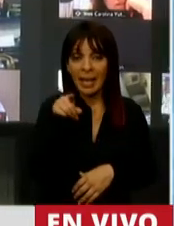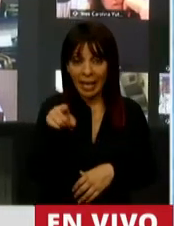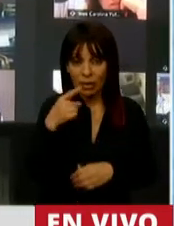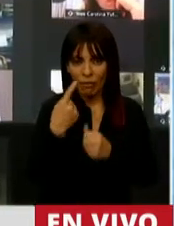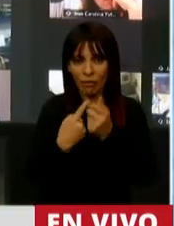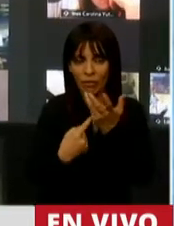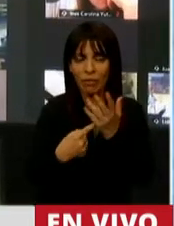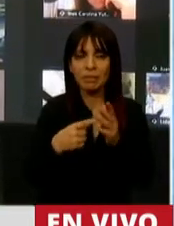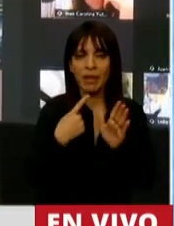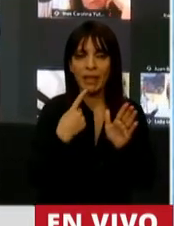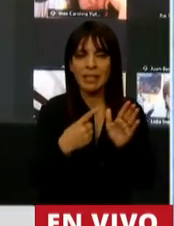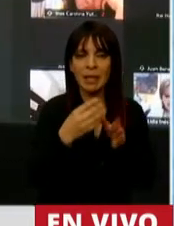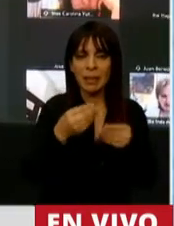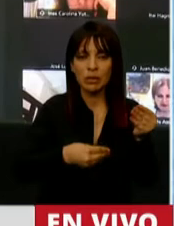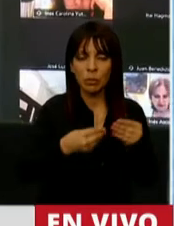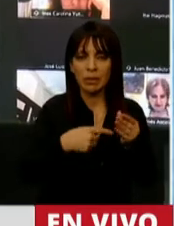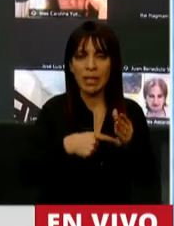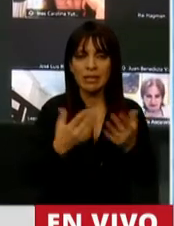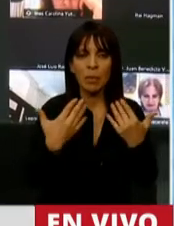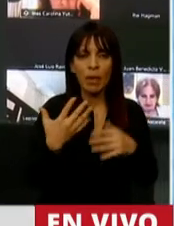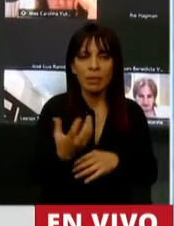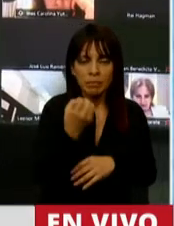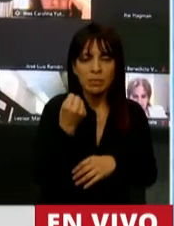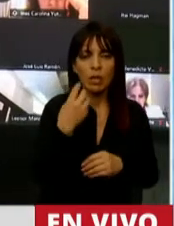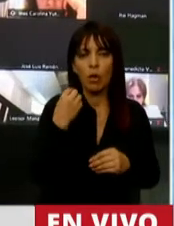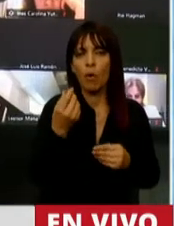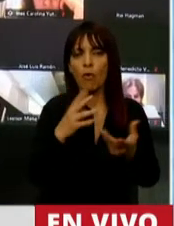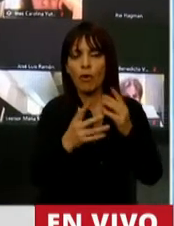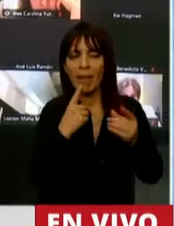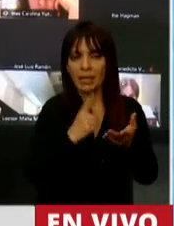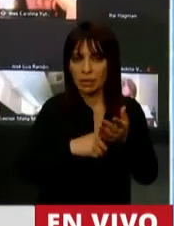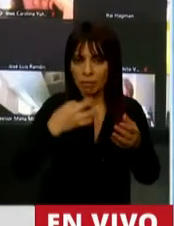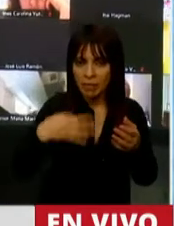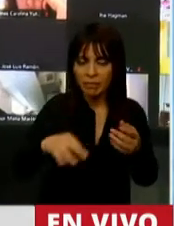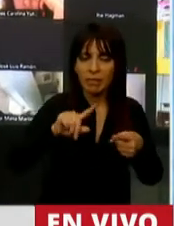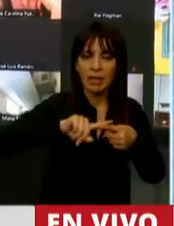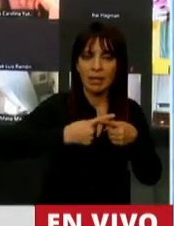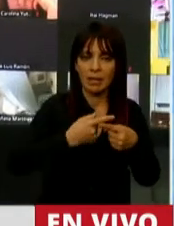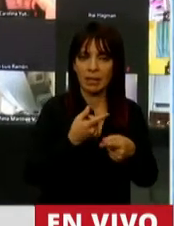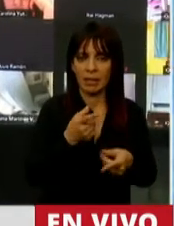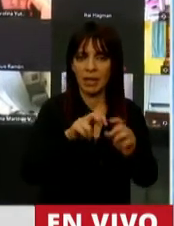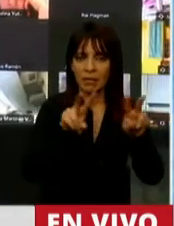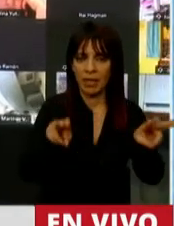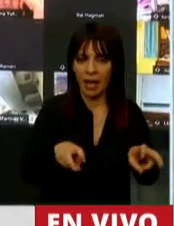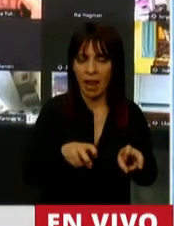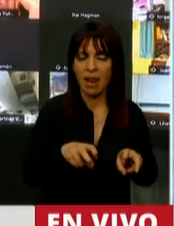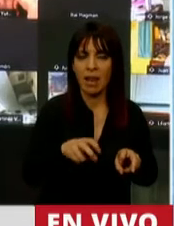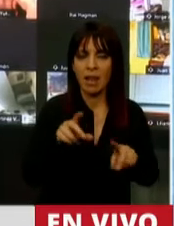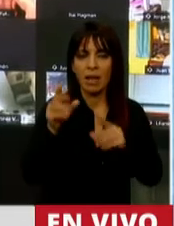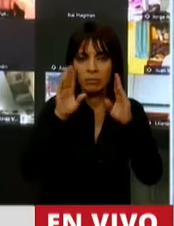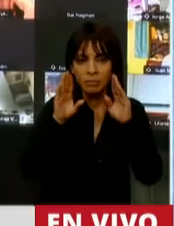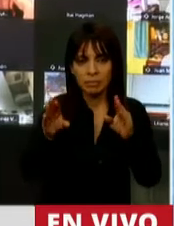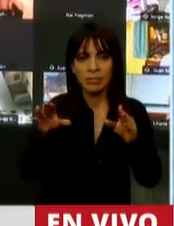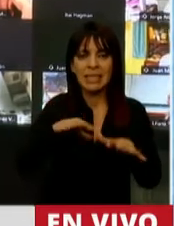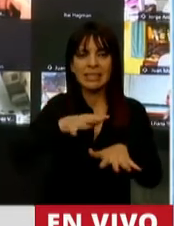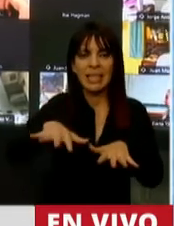lo establece el presupuesto, con una adecuada y equilibrada política fiscal, con la protección de los sectores más vulnerables,